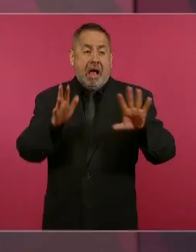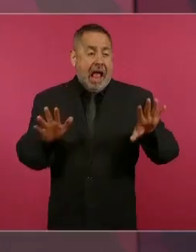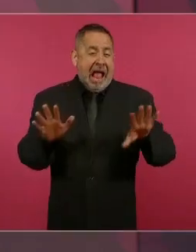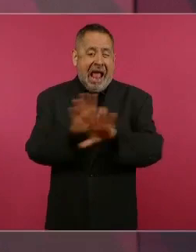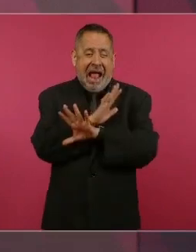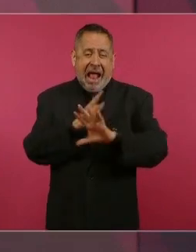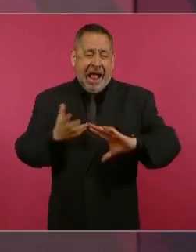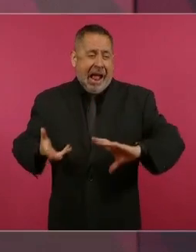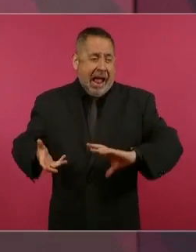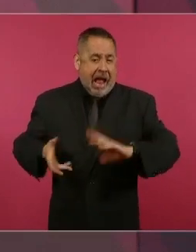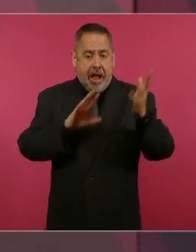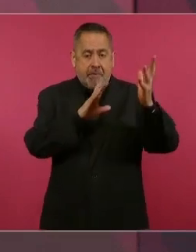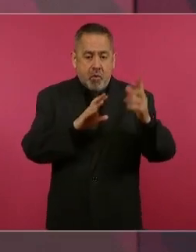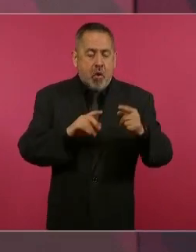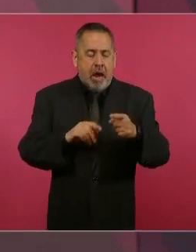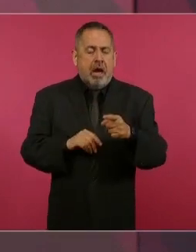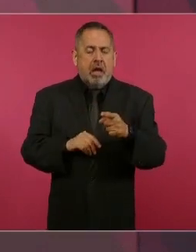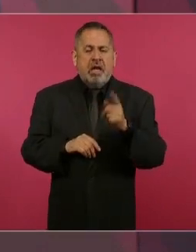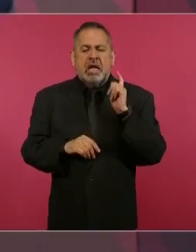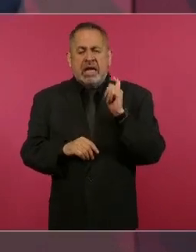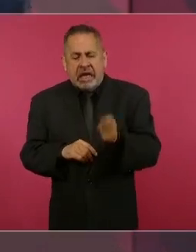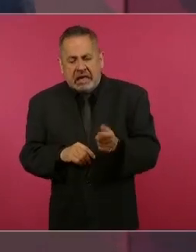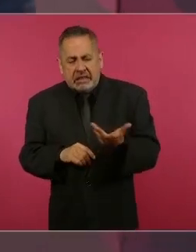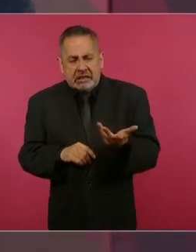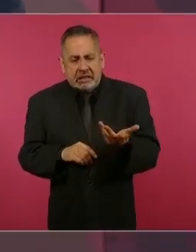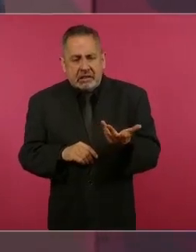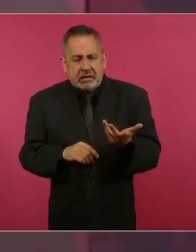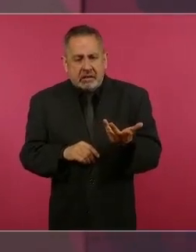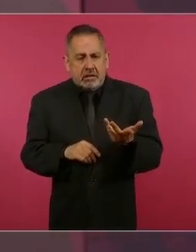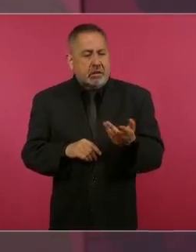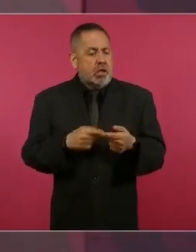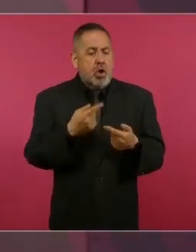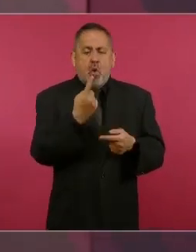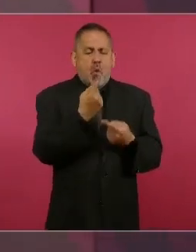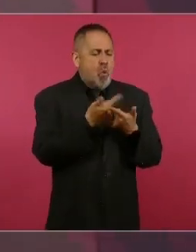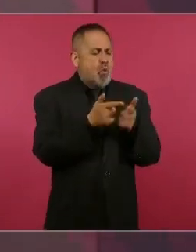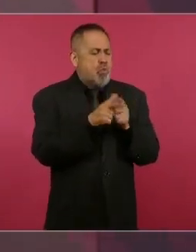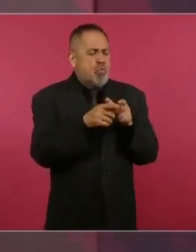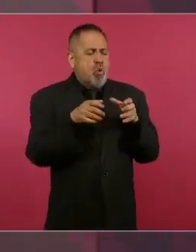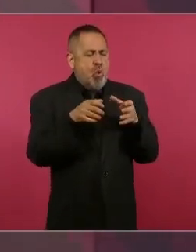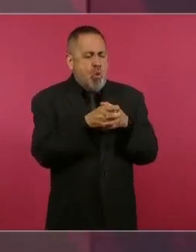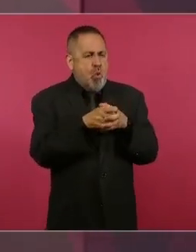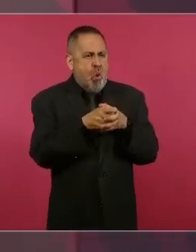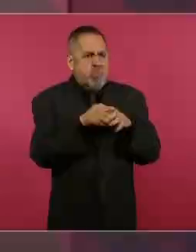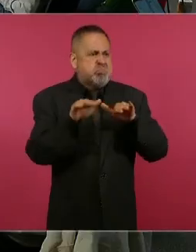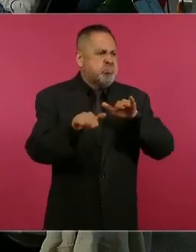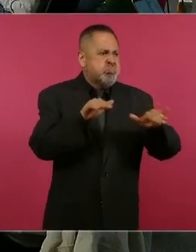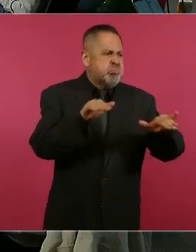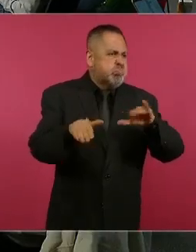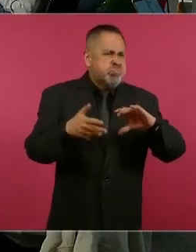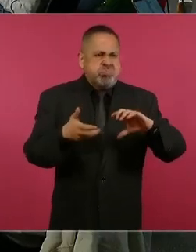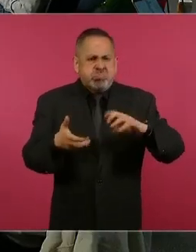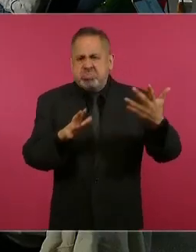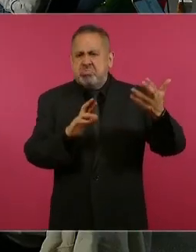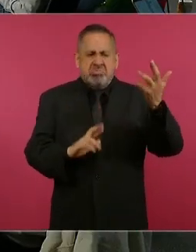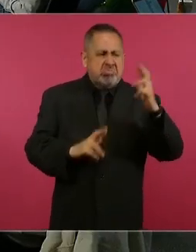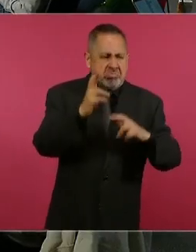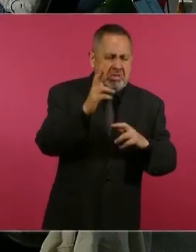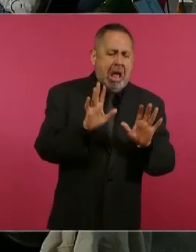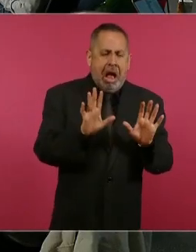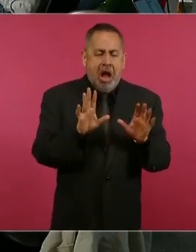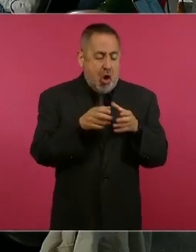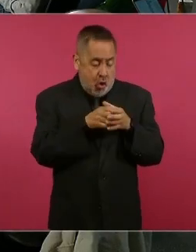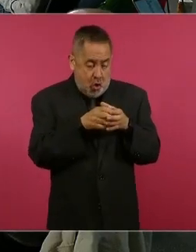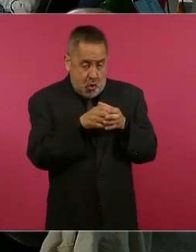y esa revolución es promovida por una vanguardia, por un grupo, pero no por todo un pueblo,